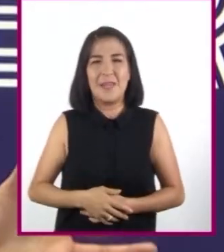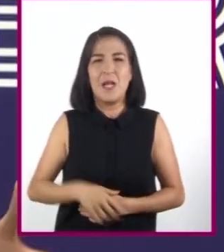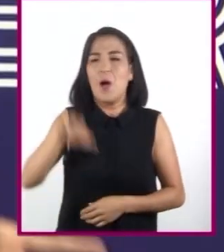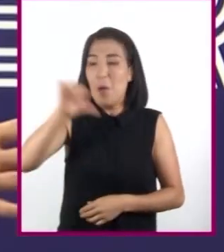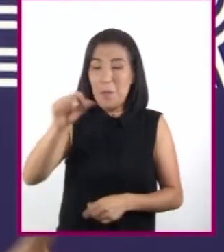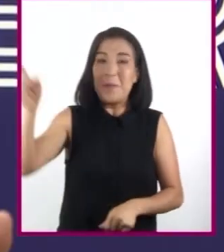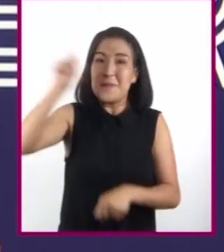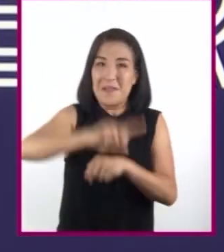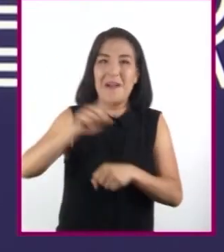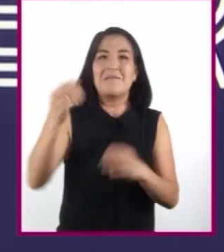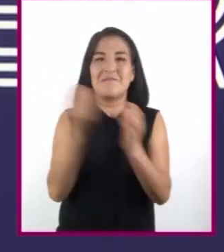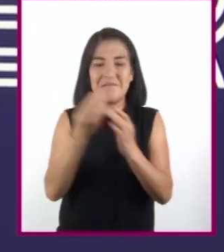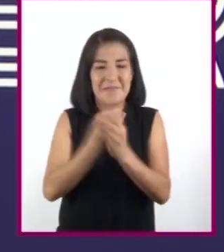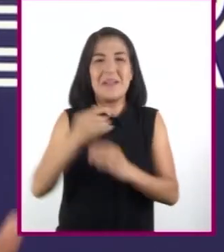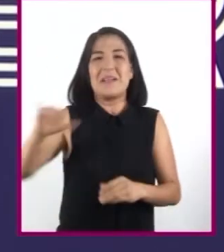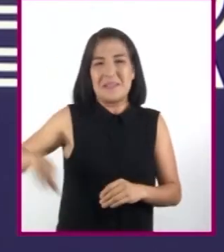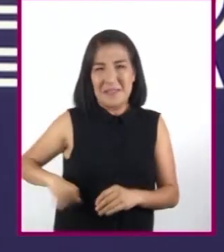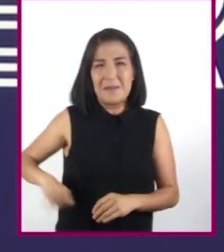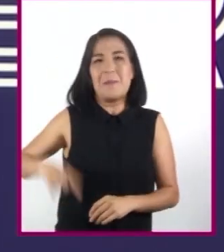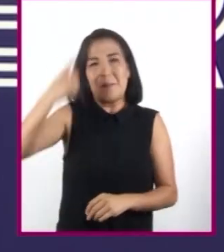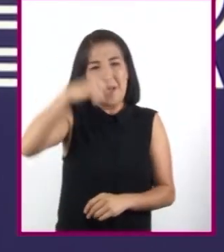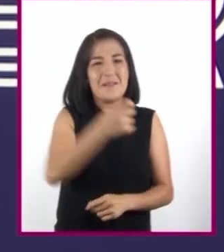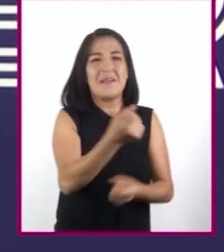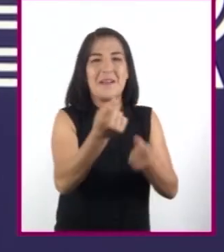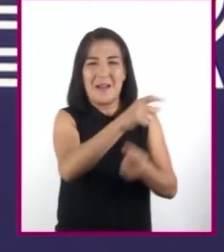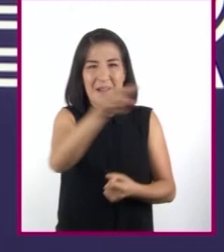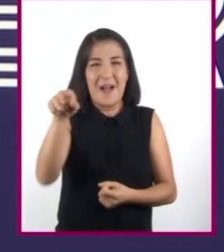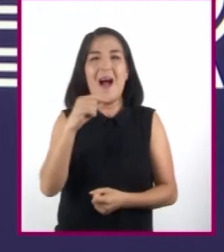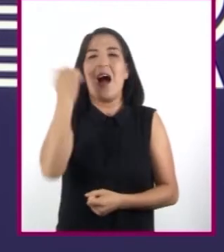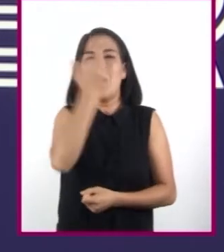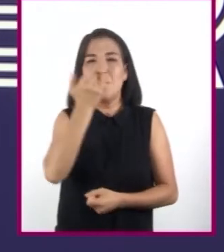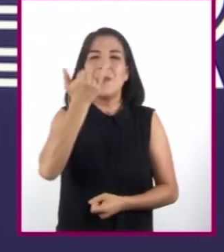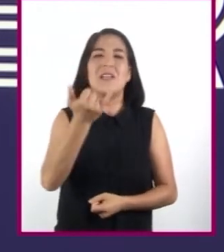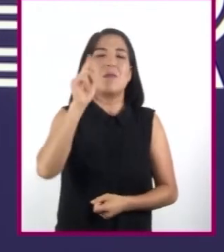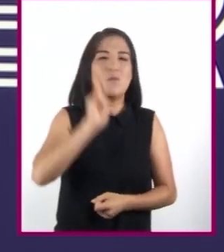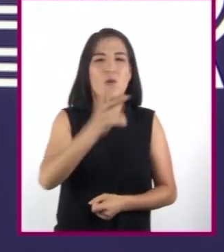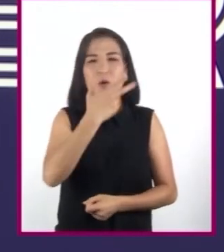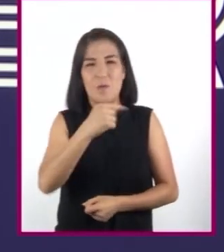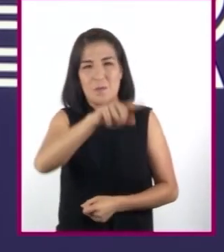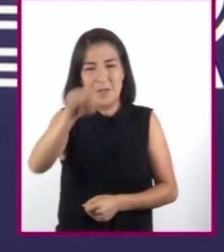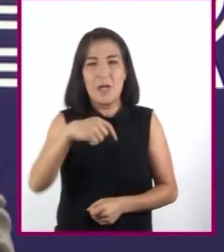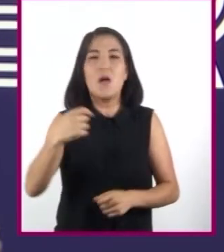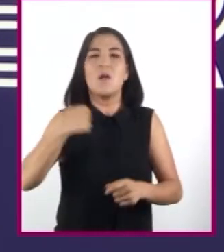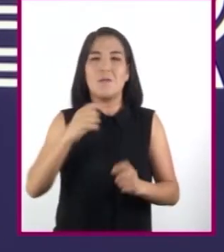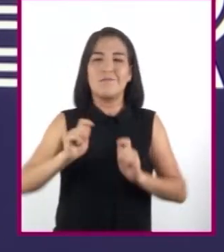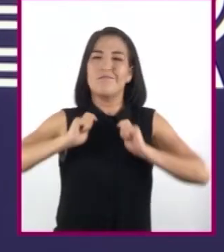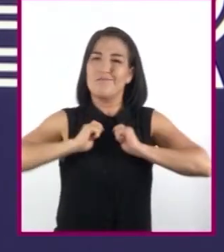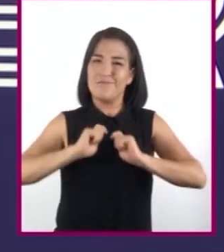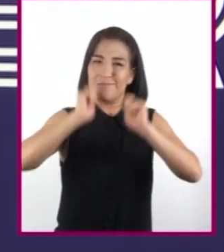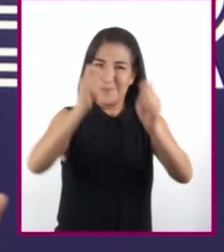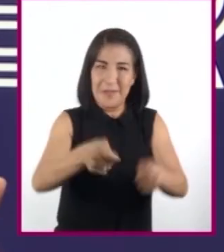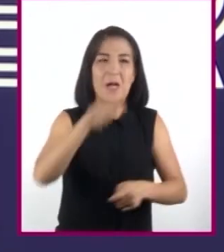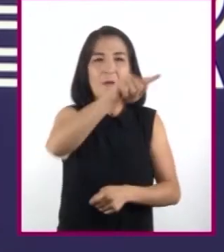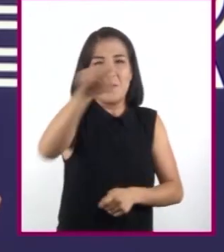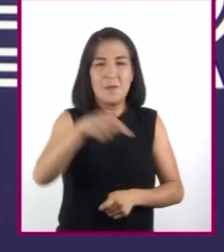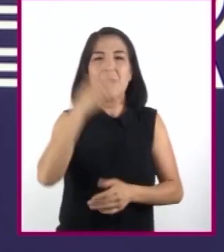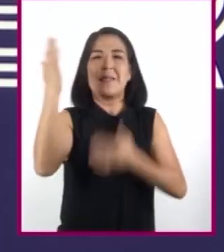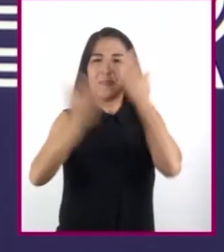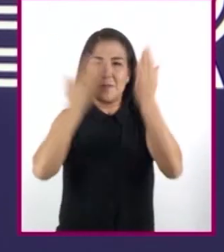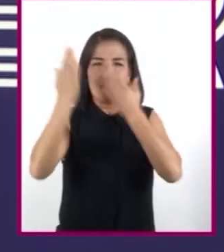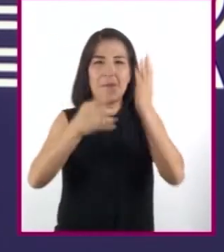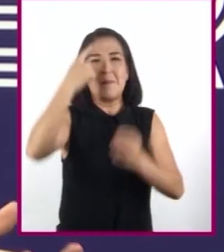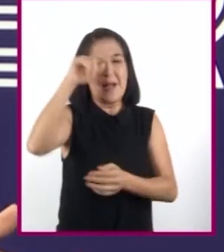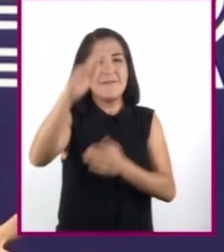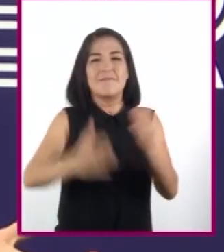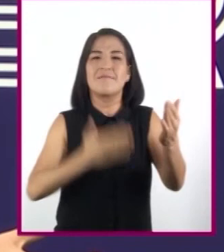clase de hoy ha sido muy interesante para las alumnas y alumnos que nos están viendo. Les cedo la palabra para que hagan a nuestros estudiantes una